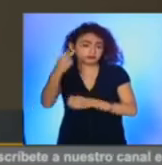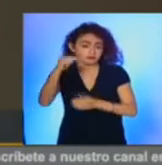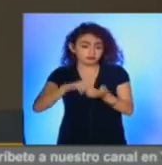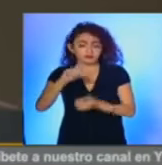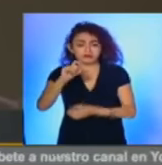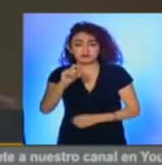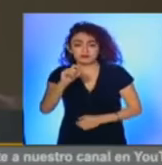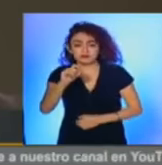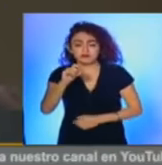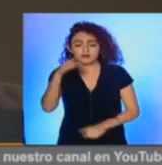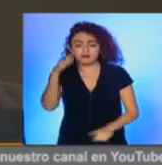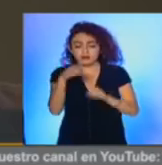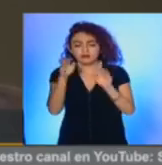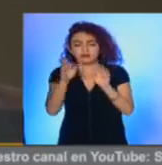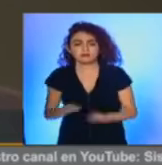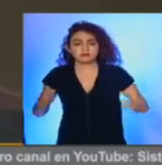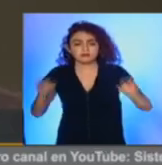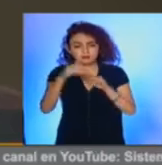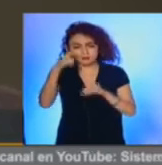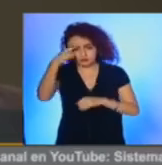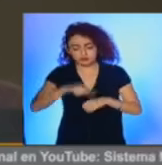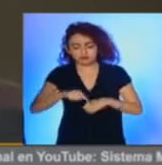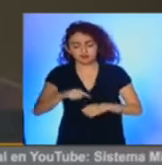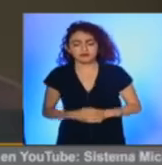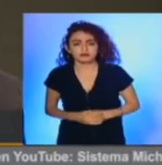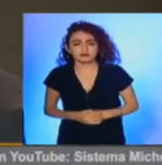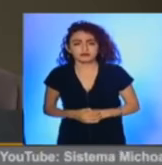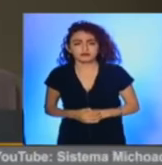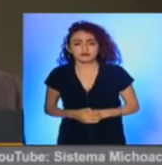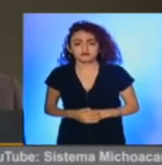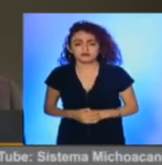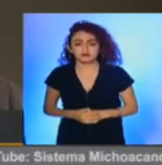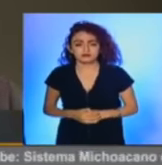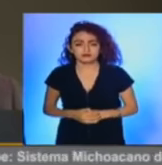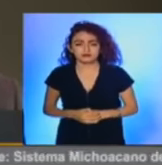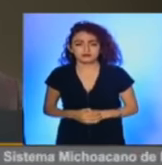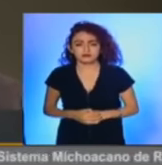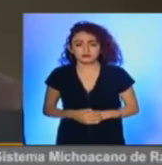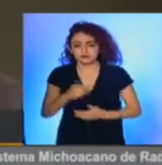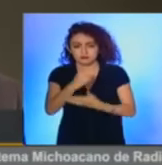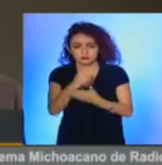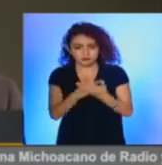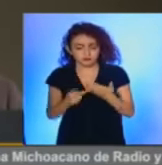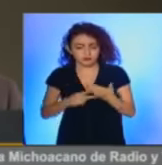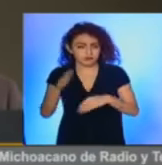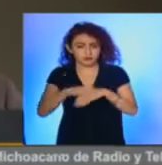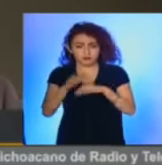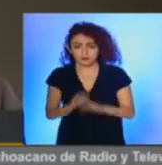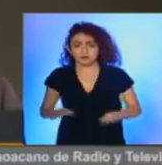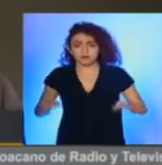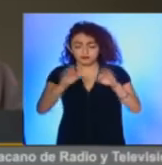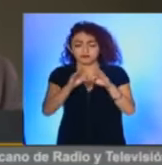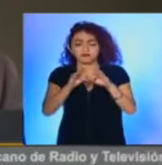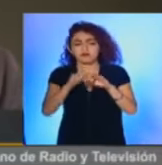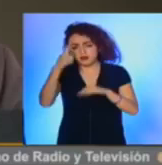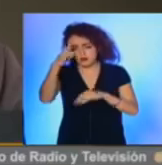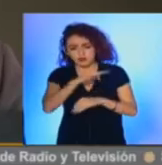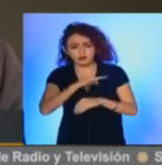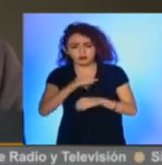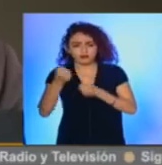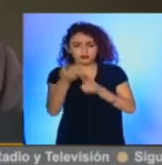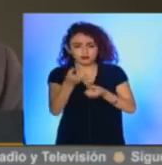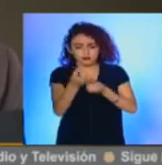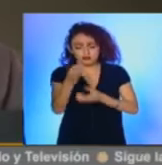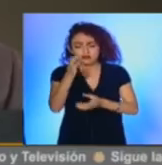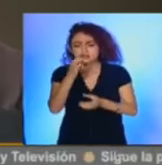el parteaguas a partir de este problema tan grave que ha sido la pandemia, para poder llevar una